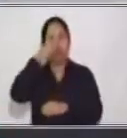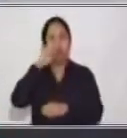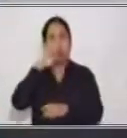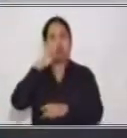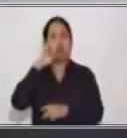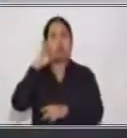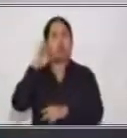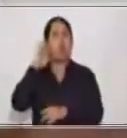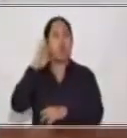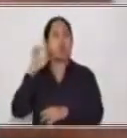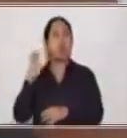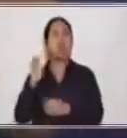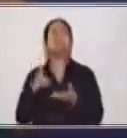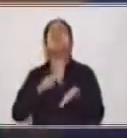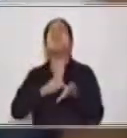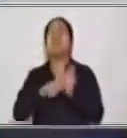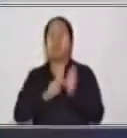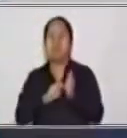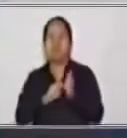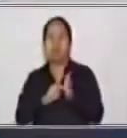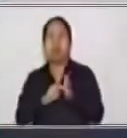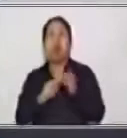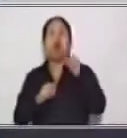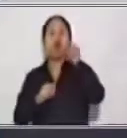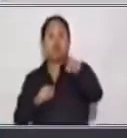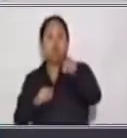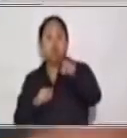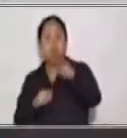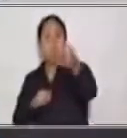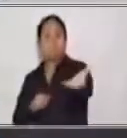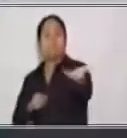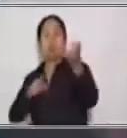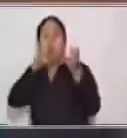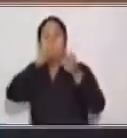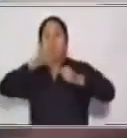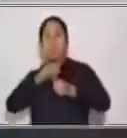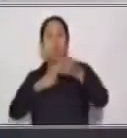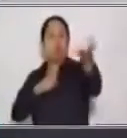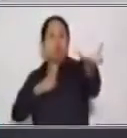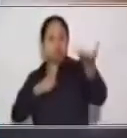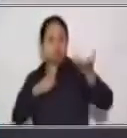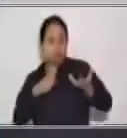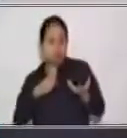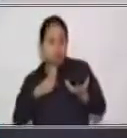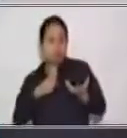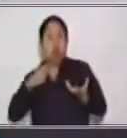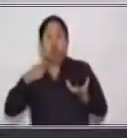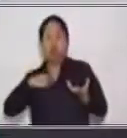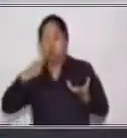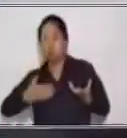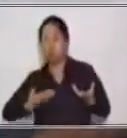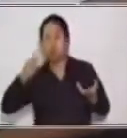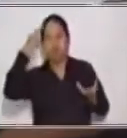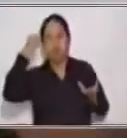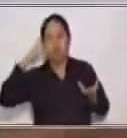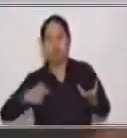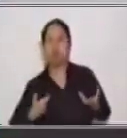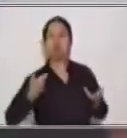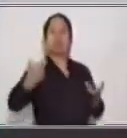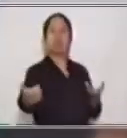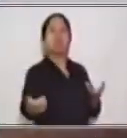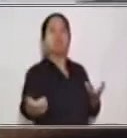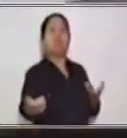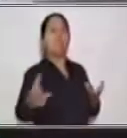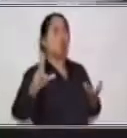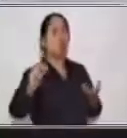un pollo, te doy cinco libras de frijol, o algo parecido. Muy bien, para no